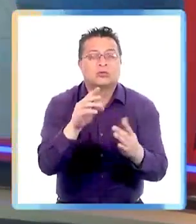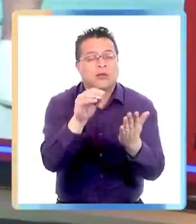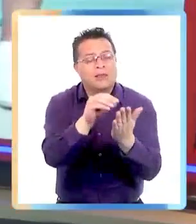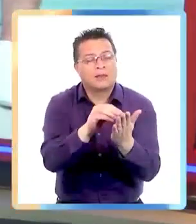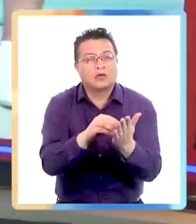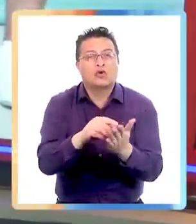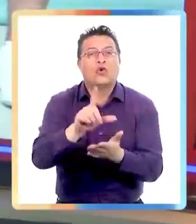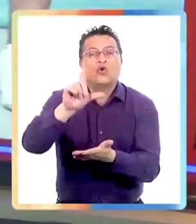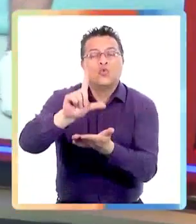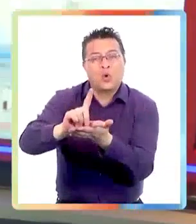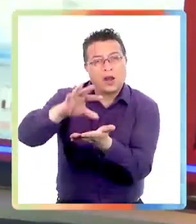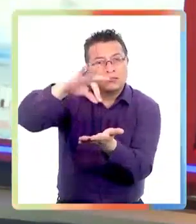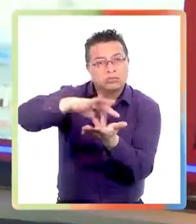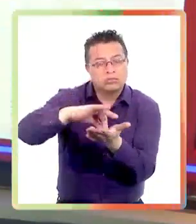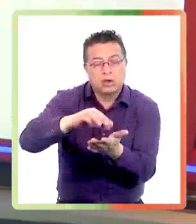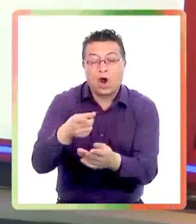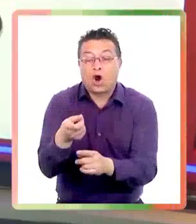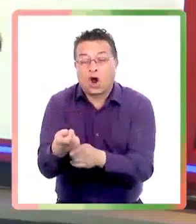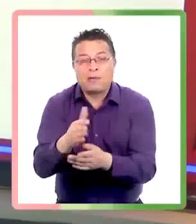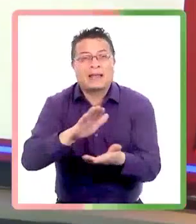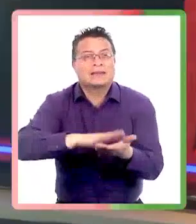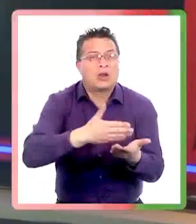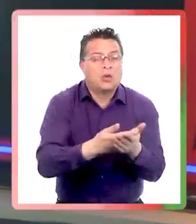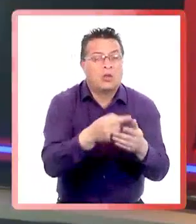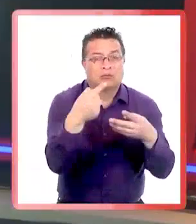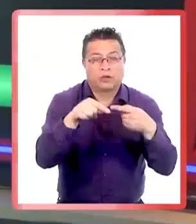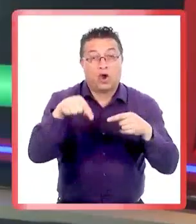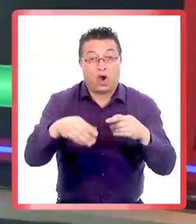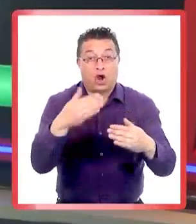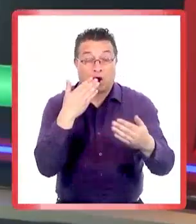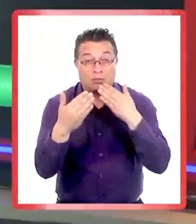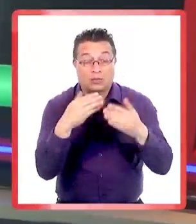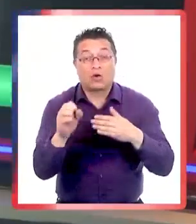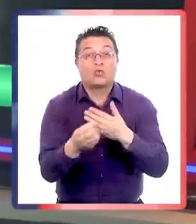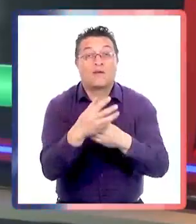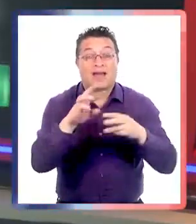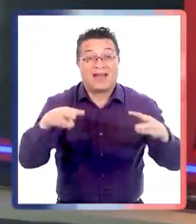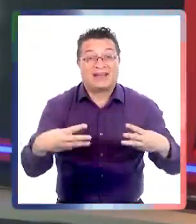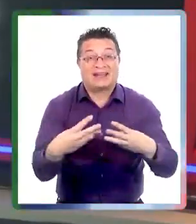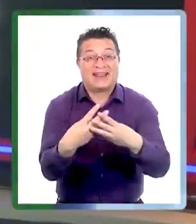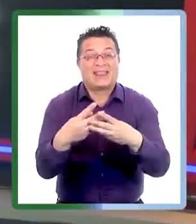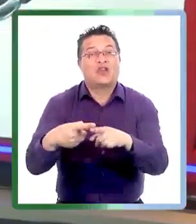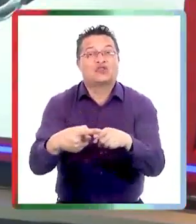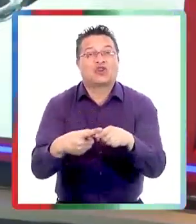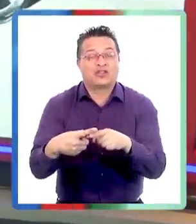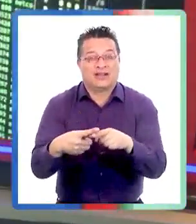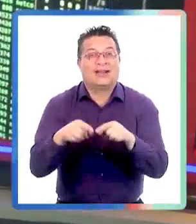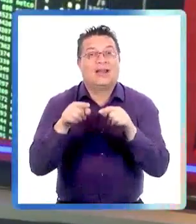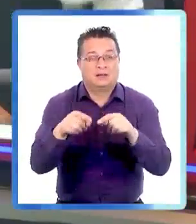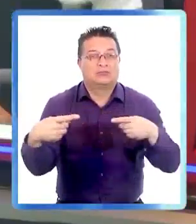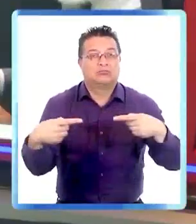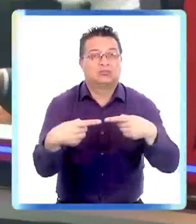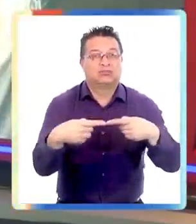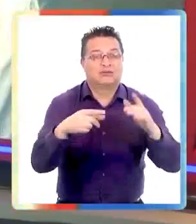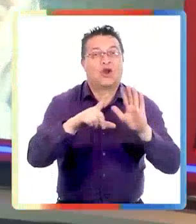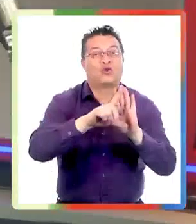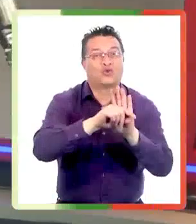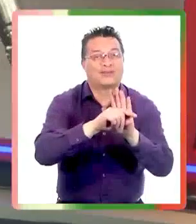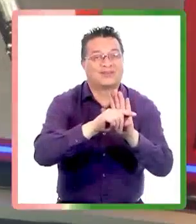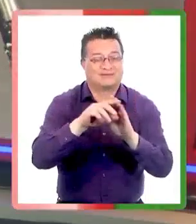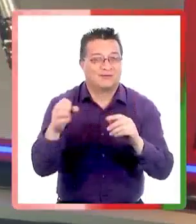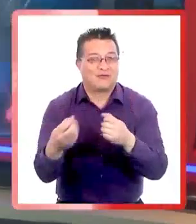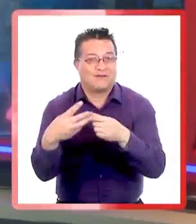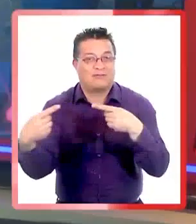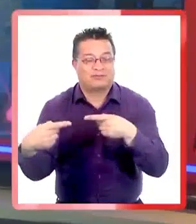sus seguidores. Datos sobre ubicación, salud, compras y mucho más. Hoy conversamos sobre la nueva red social Threads y la